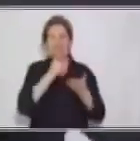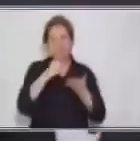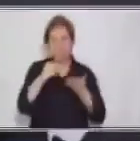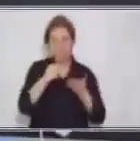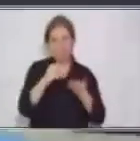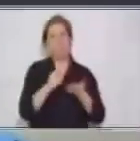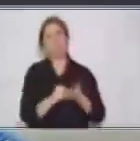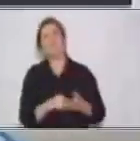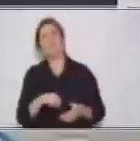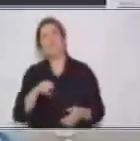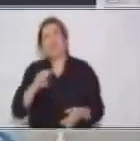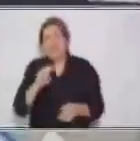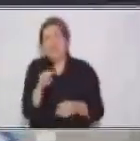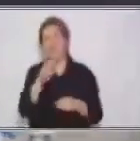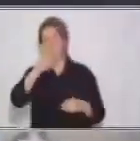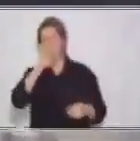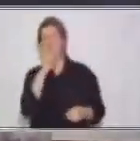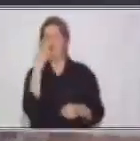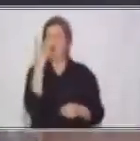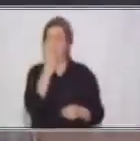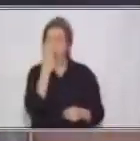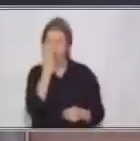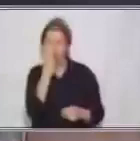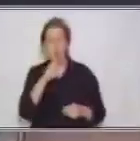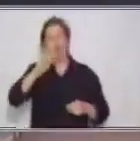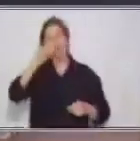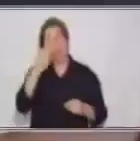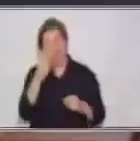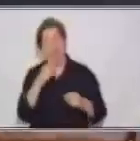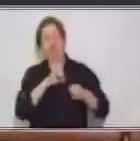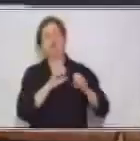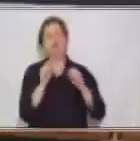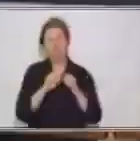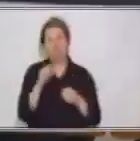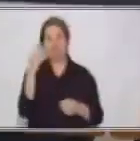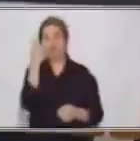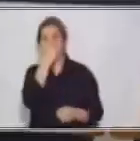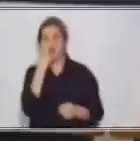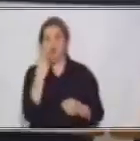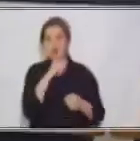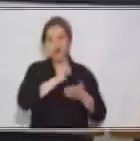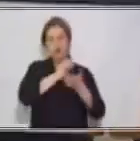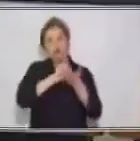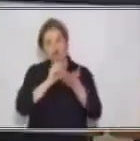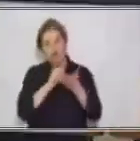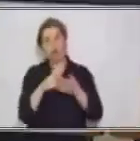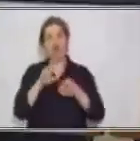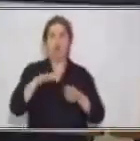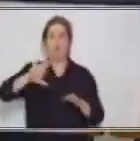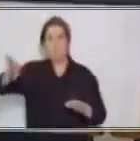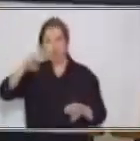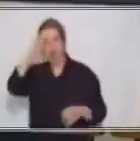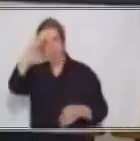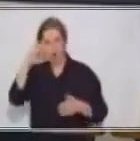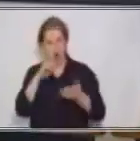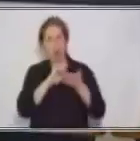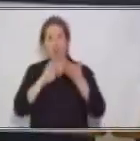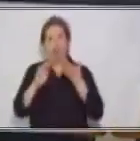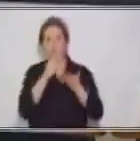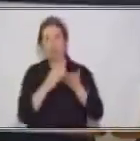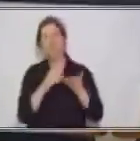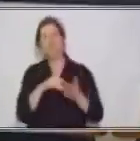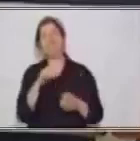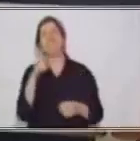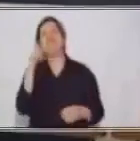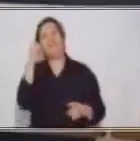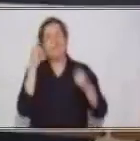unimembres, oraciones con sujeto y predicado y también hasta hace poco aprendimos a hacer crónicas históricas, o sea,